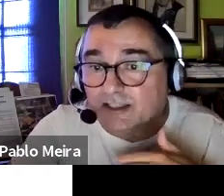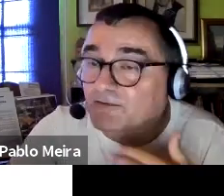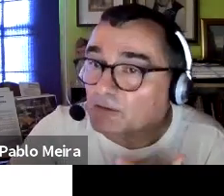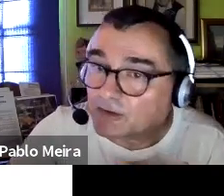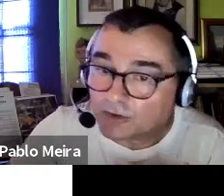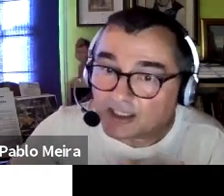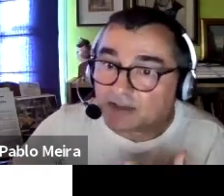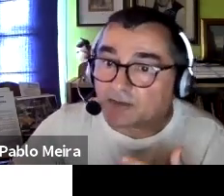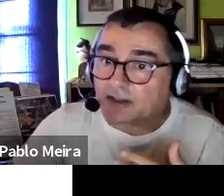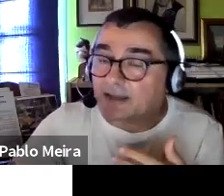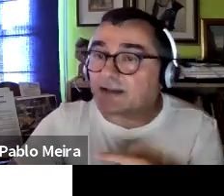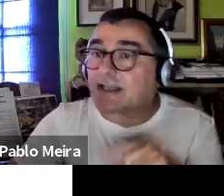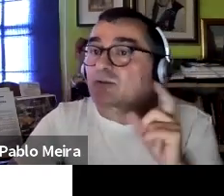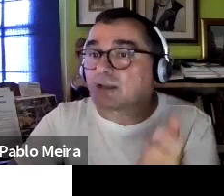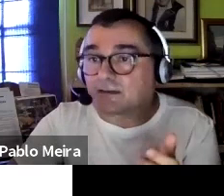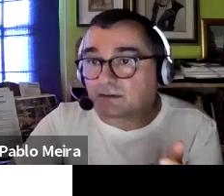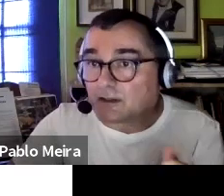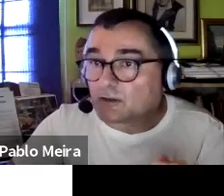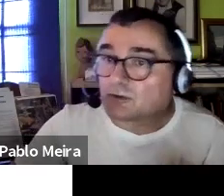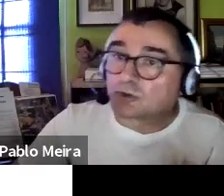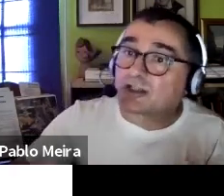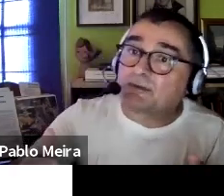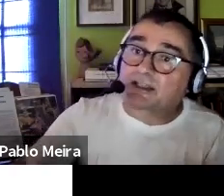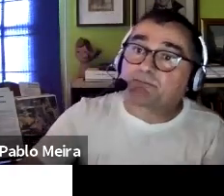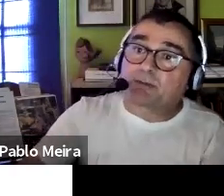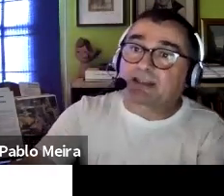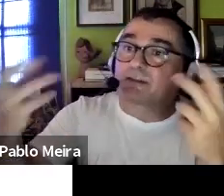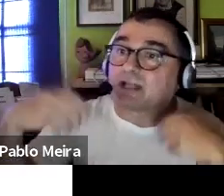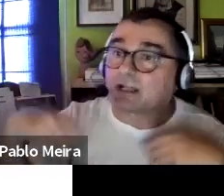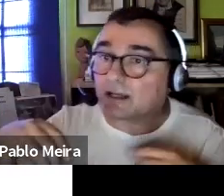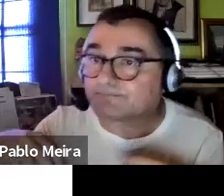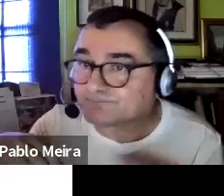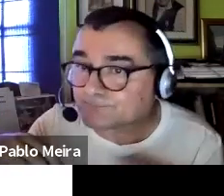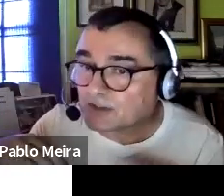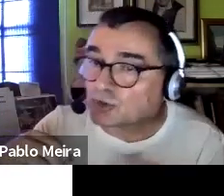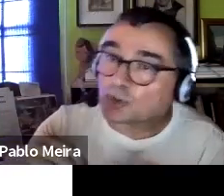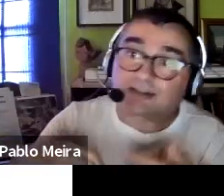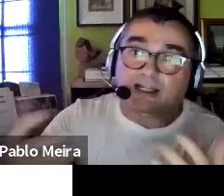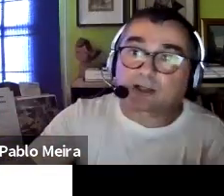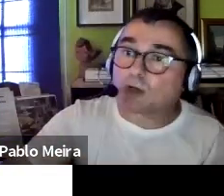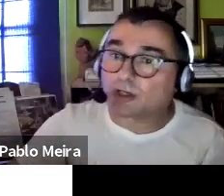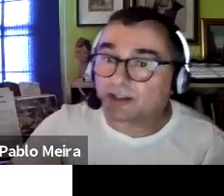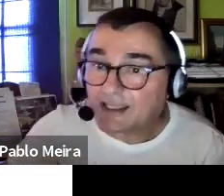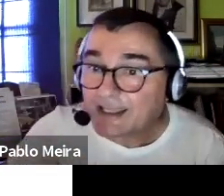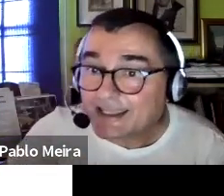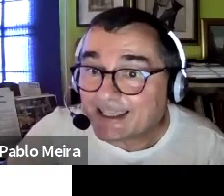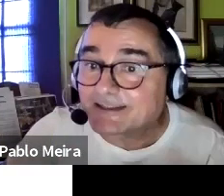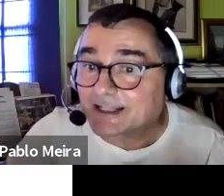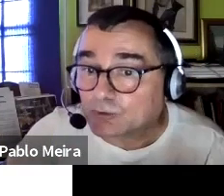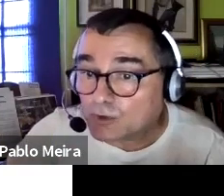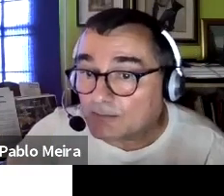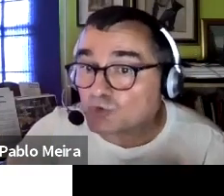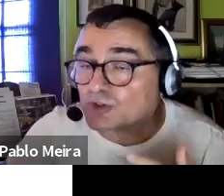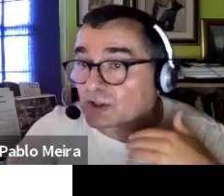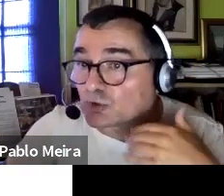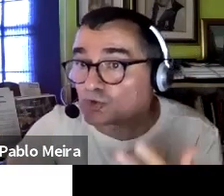Cuando esta información llega a la sociedad, la sociedad no se limita simplemente a asimilarla, sino que interactúa con ella e